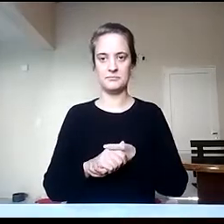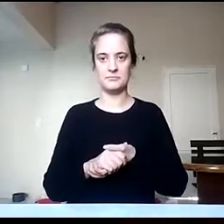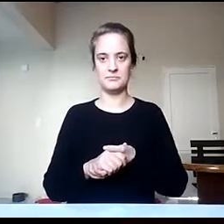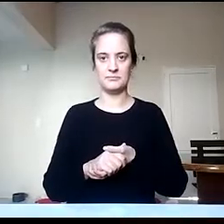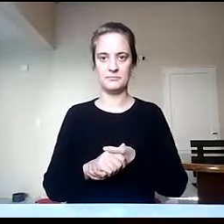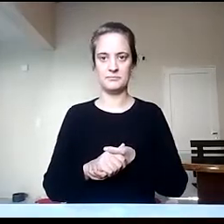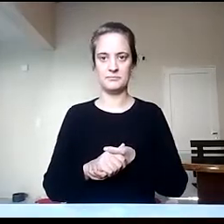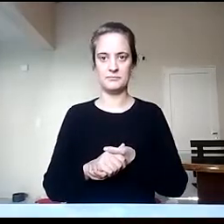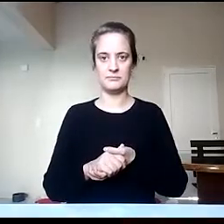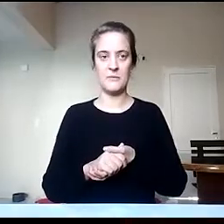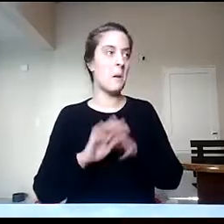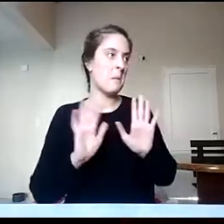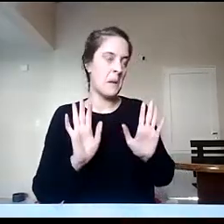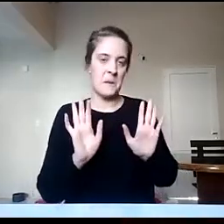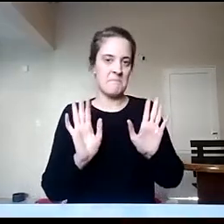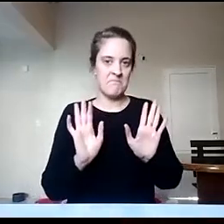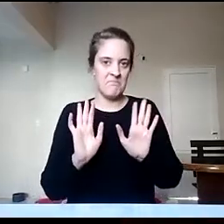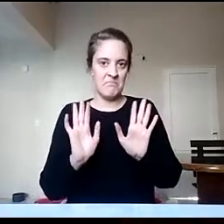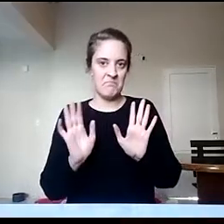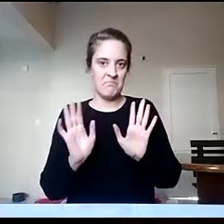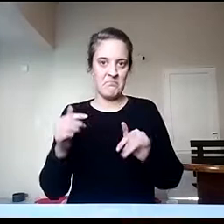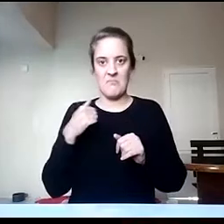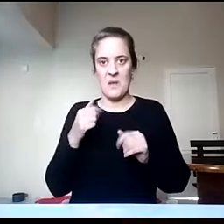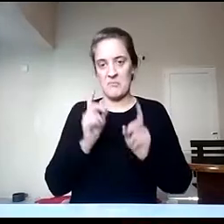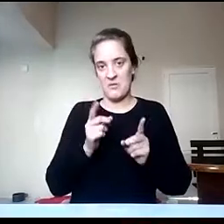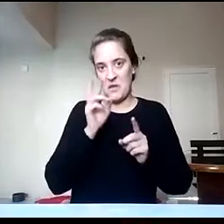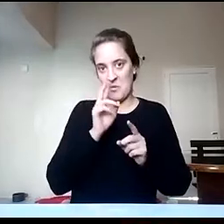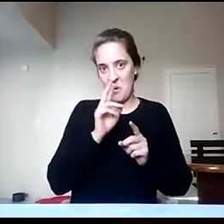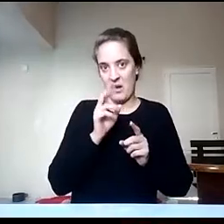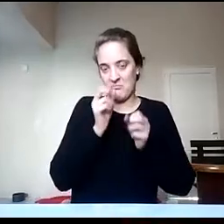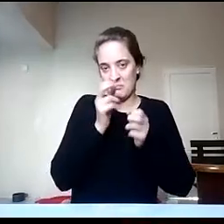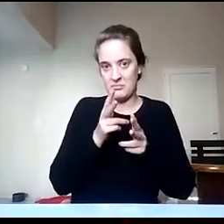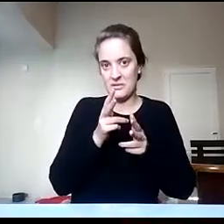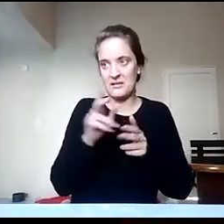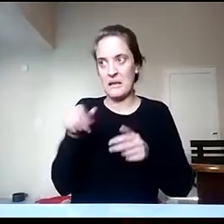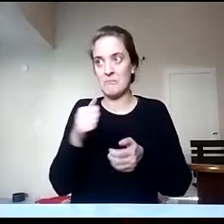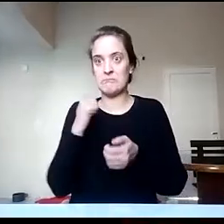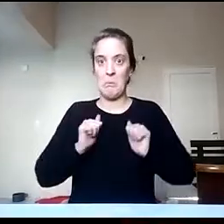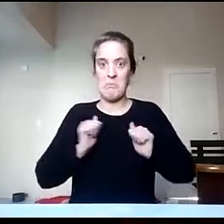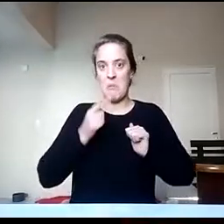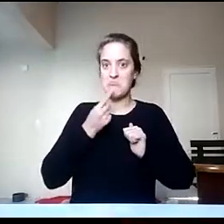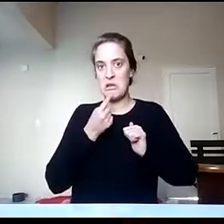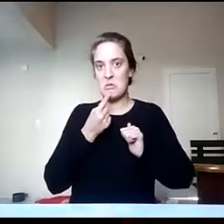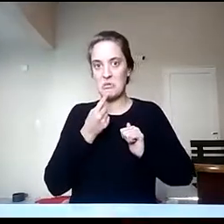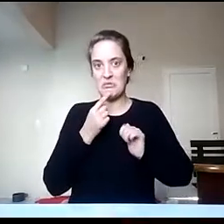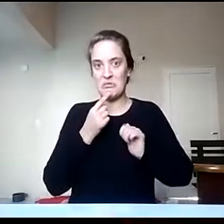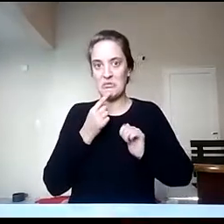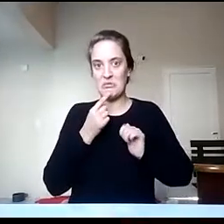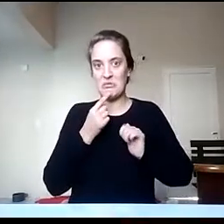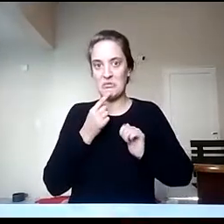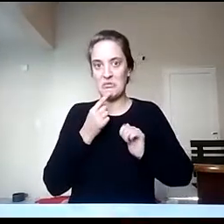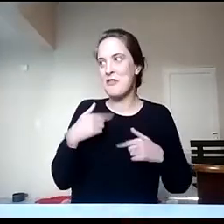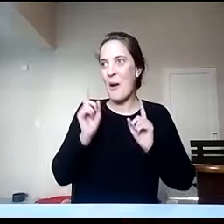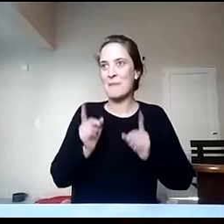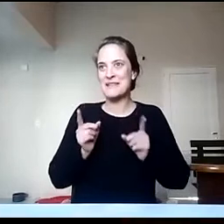Bueno, mientras tanto un poco acentuar mientras esperamos alguna pregunta porque estamos como, o sea, nosotros que somos profesores estamos